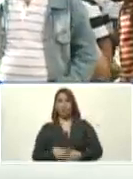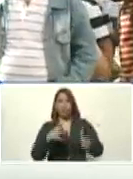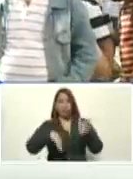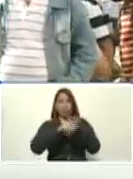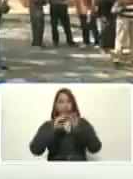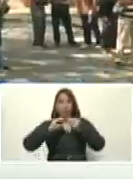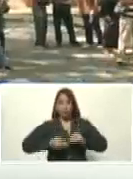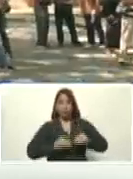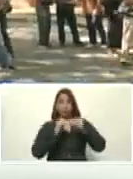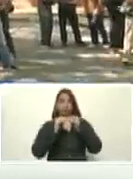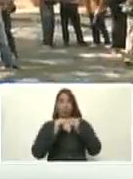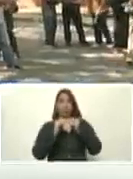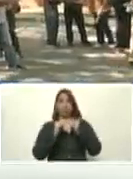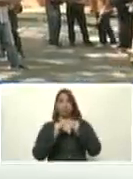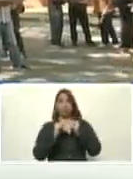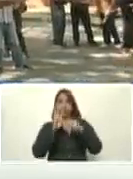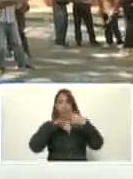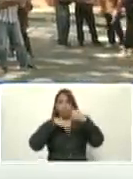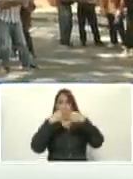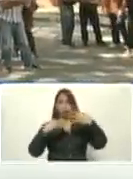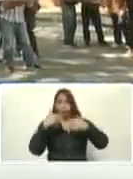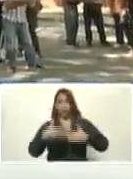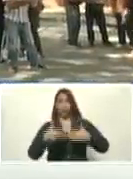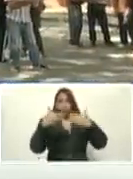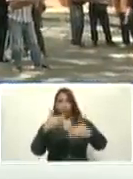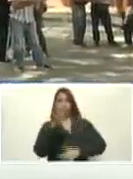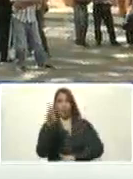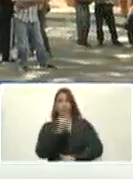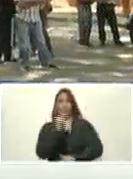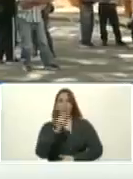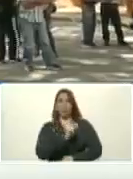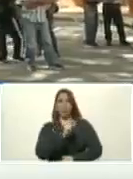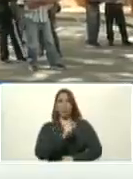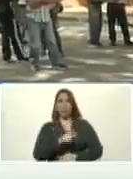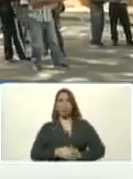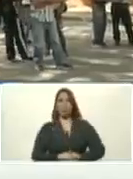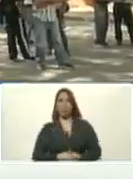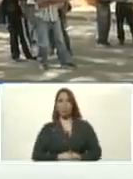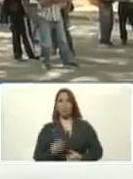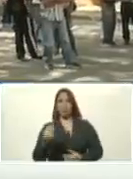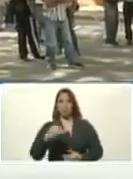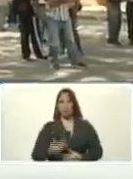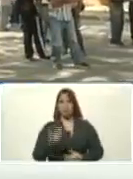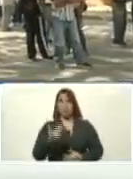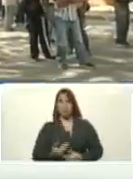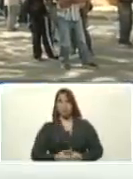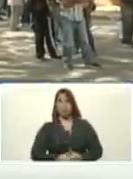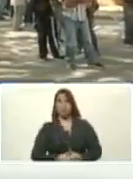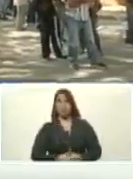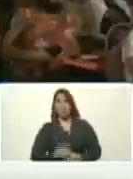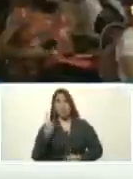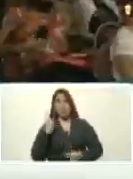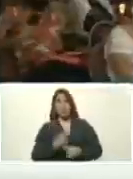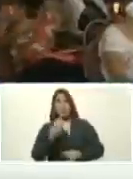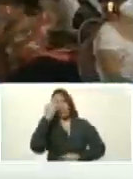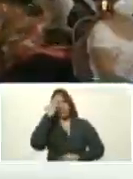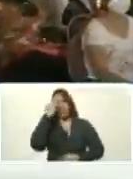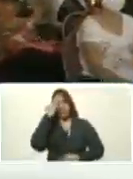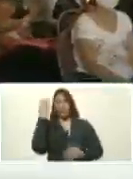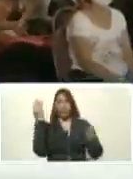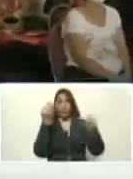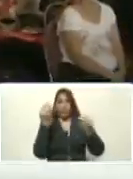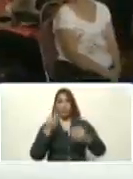Reprogramar para cada cuatro meses. Pero sobre todo, lo más importante, debemos saberlo siempre,